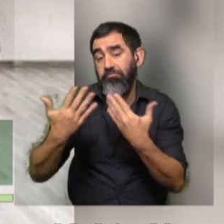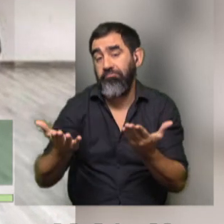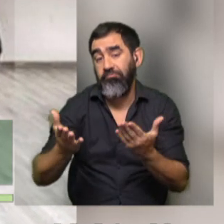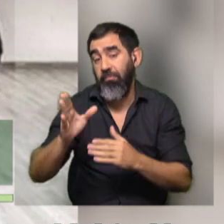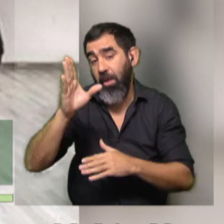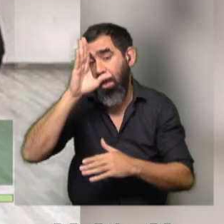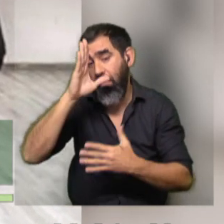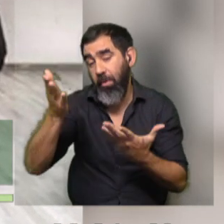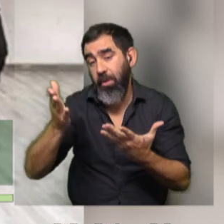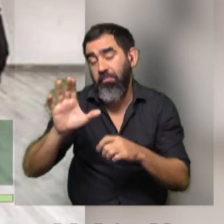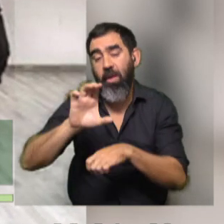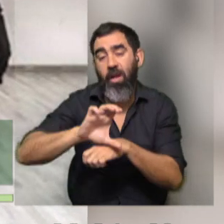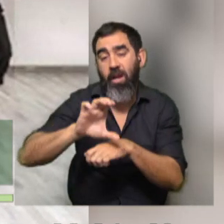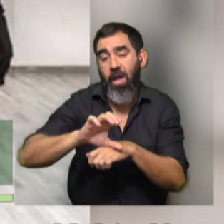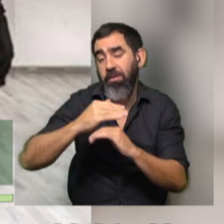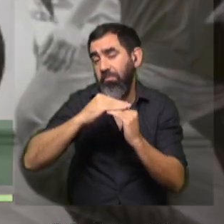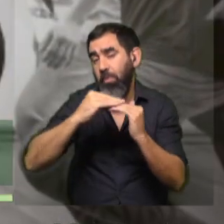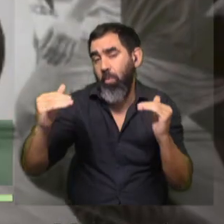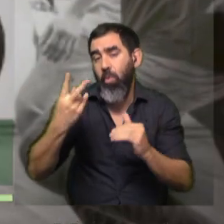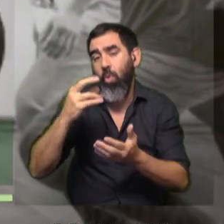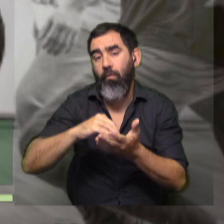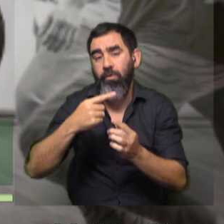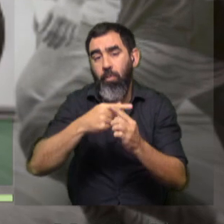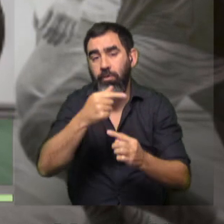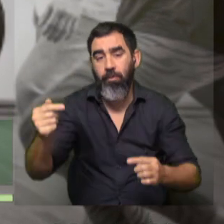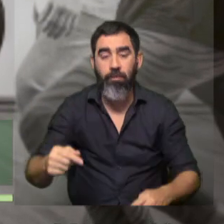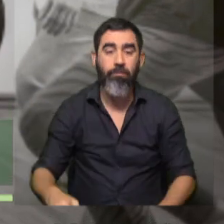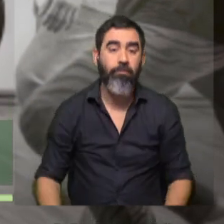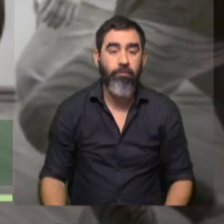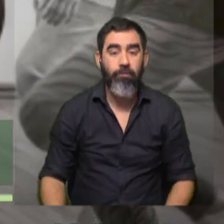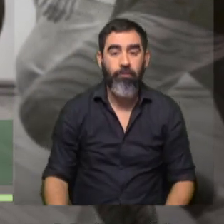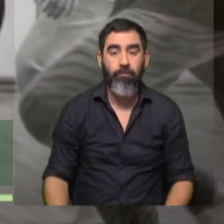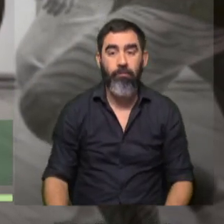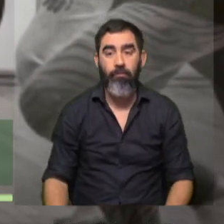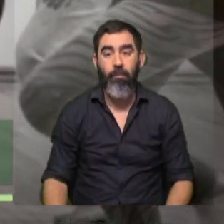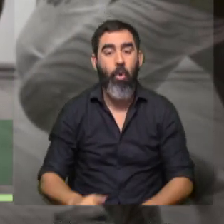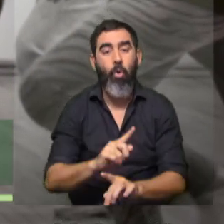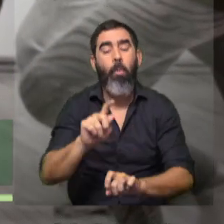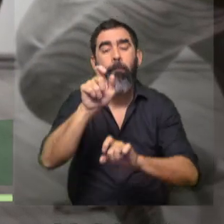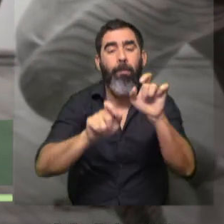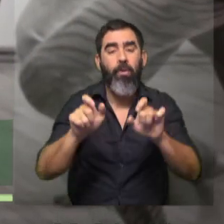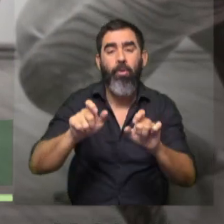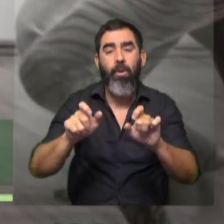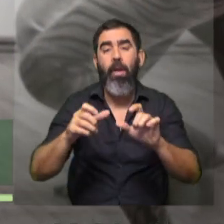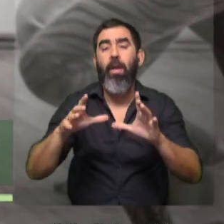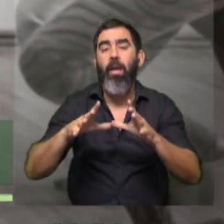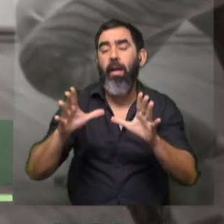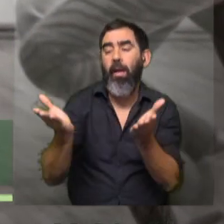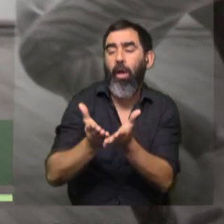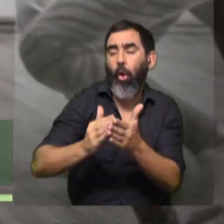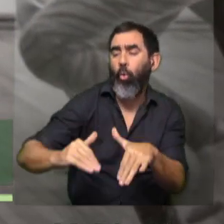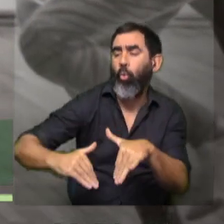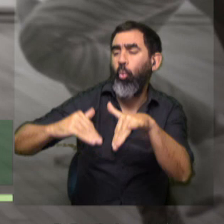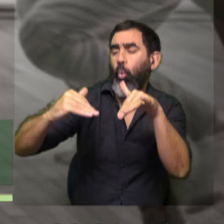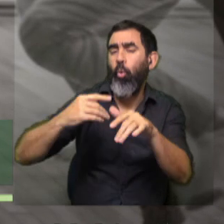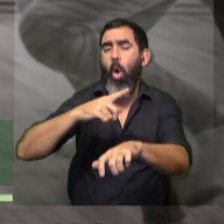más como una clase regular de una o dos veces por semana, entonces no es que sean personas que han hecho una escuela de danza de